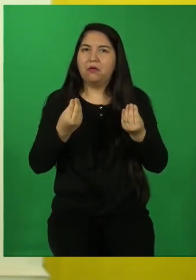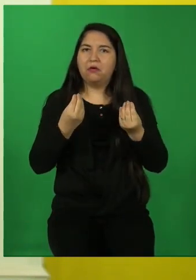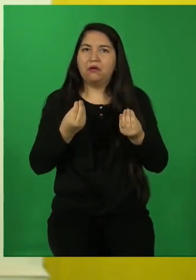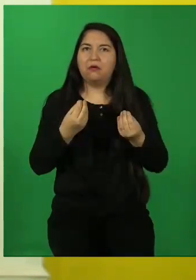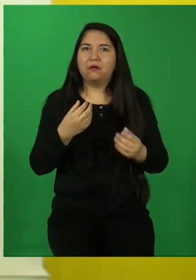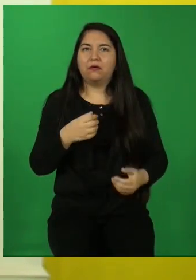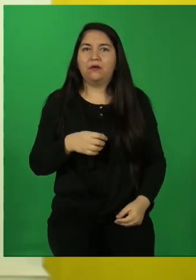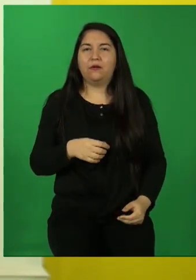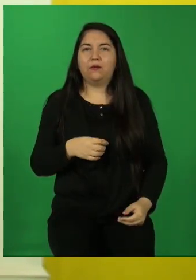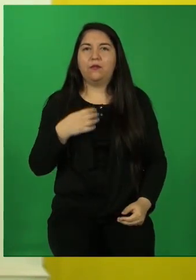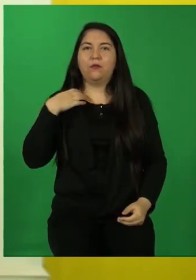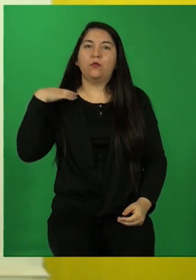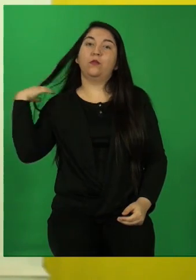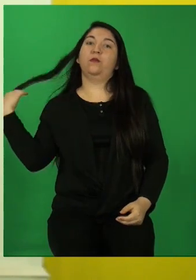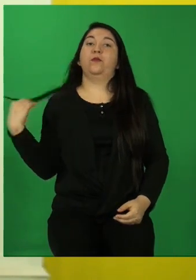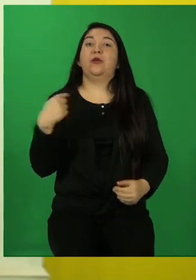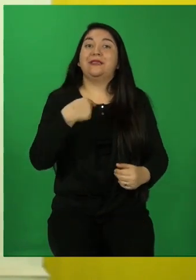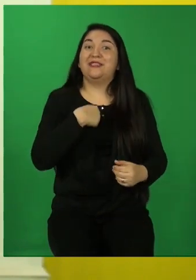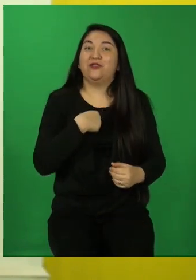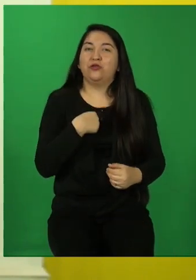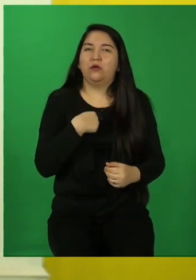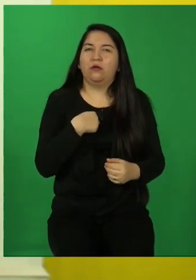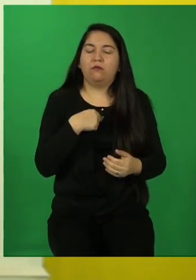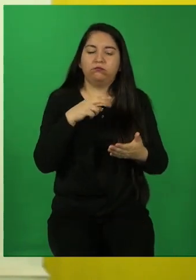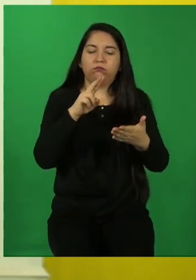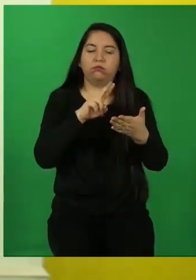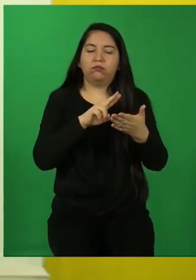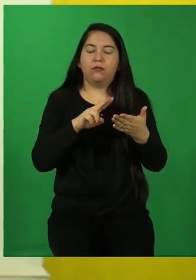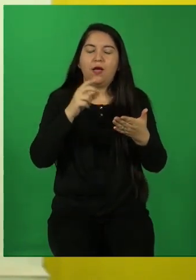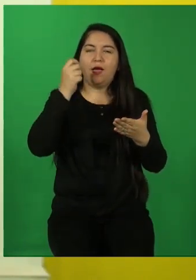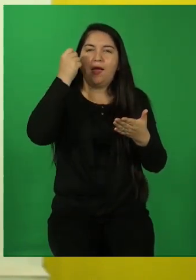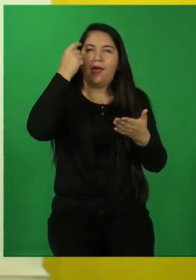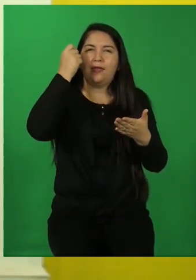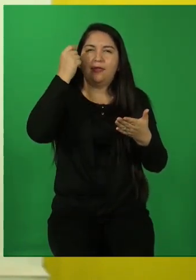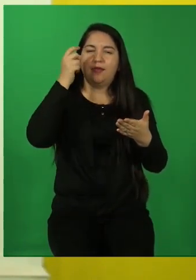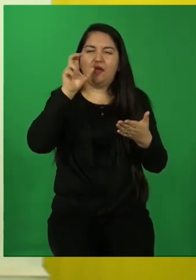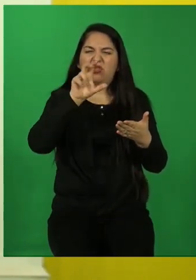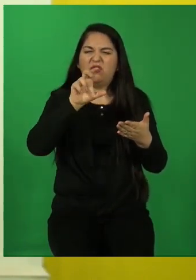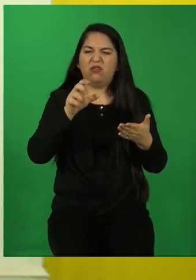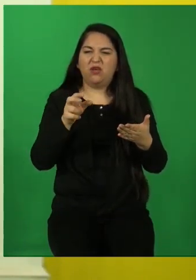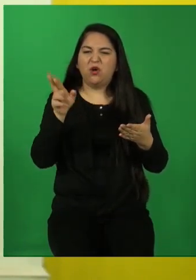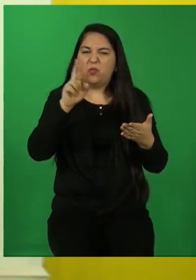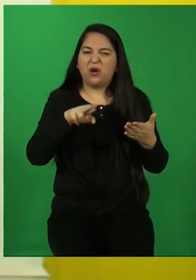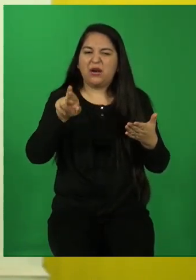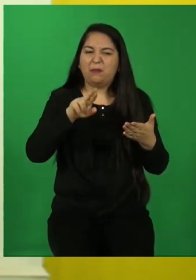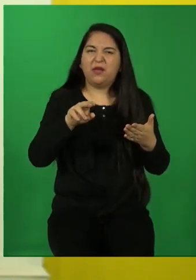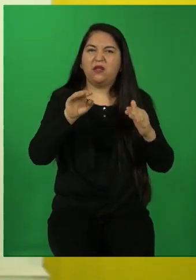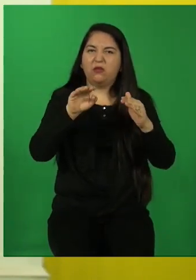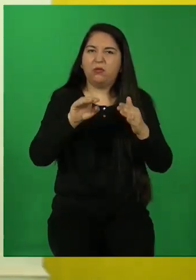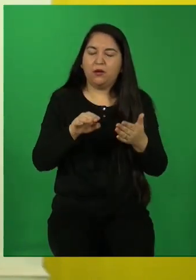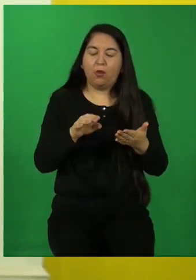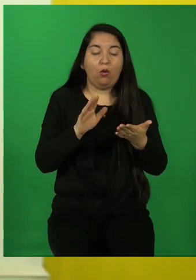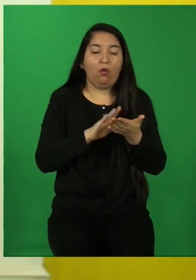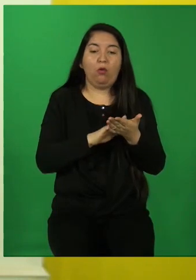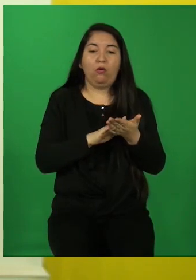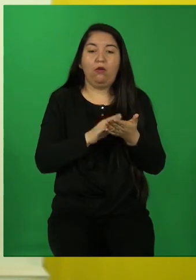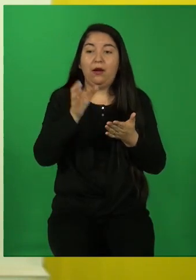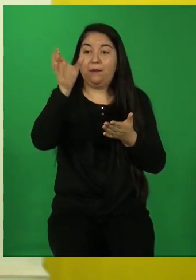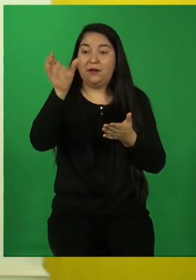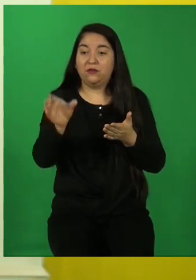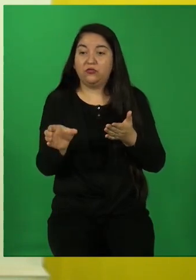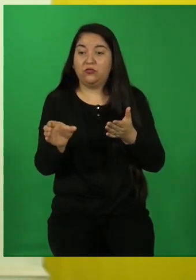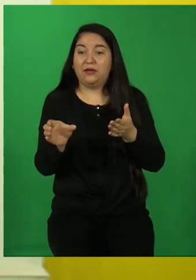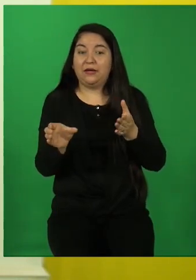Porque cuando yo comprendo que hay estereotipos, comprendo que el narrador no es el mismo que el autor, cuando